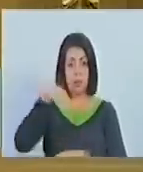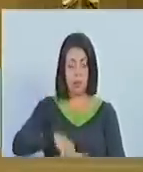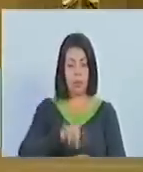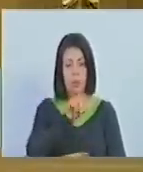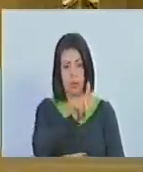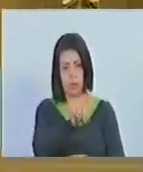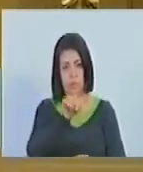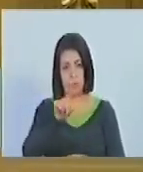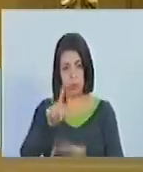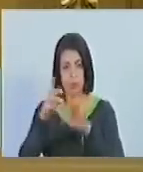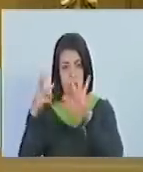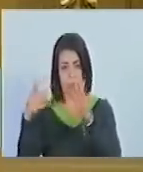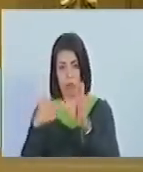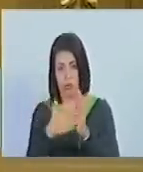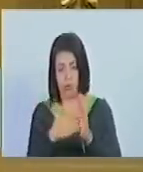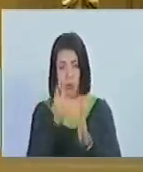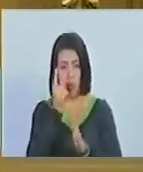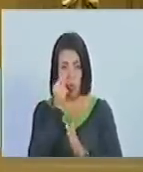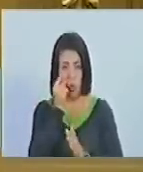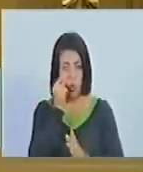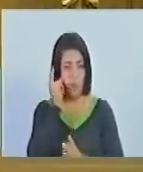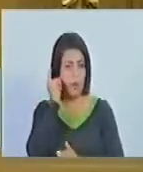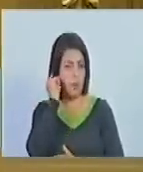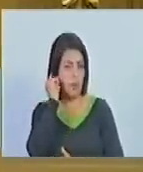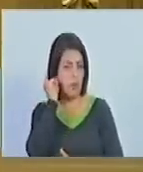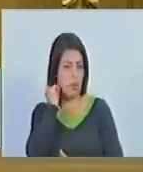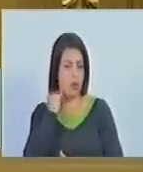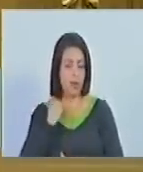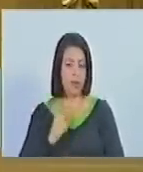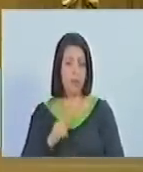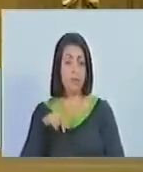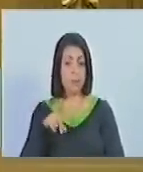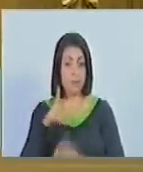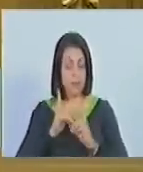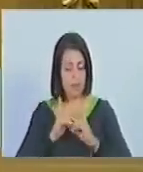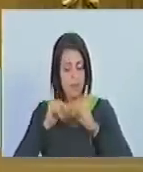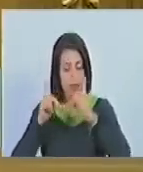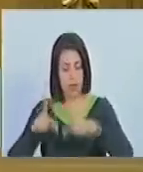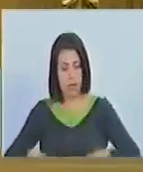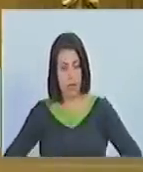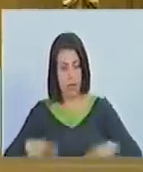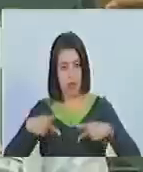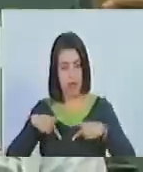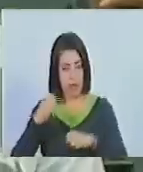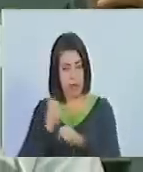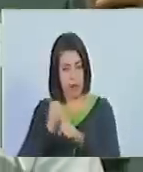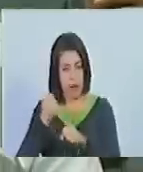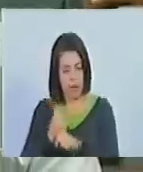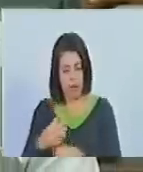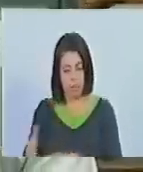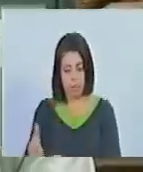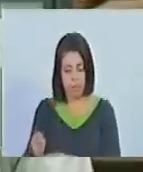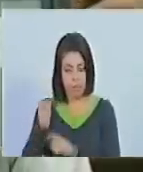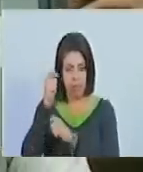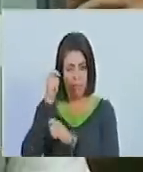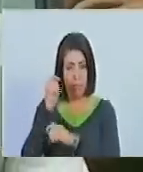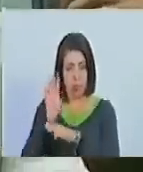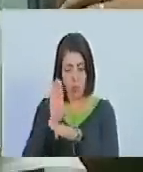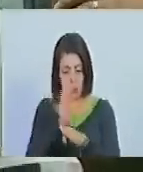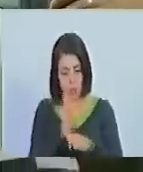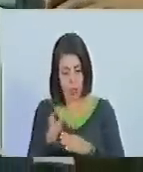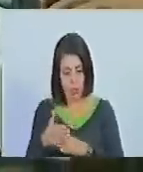de 118 mil hombres y mujeres que dedican su vida a estos oficios siendo así